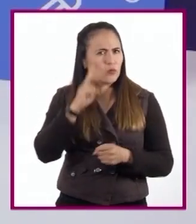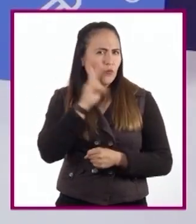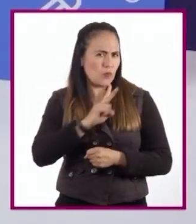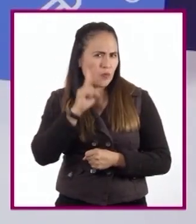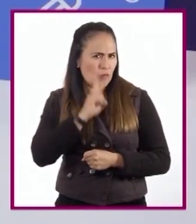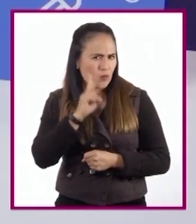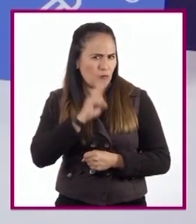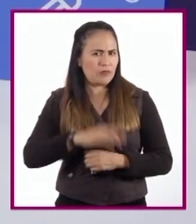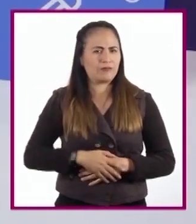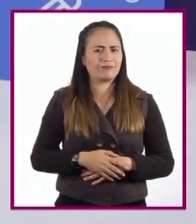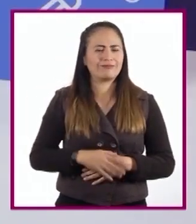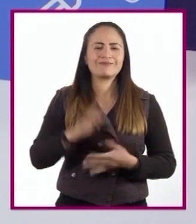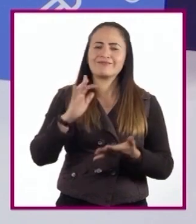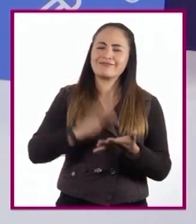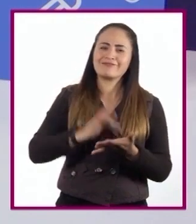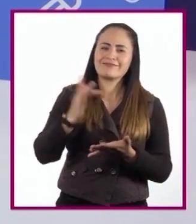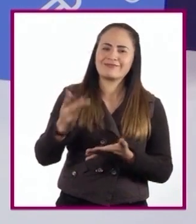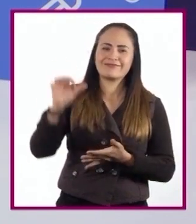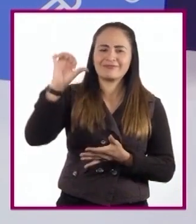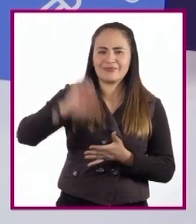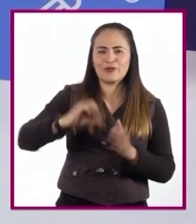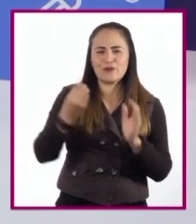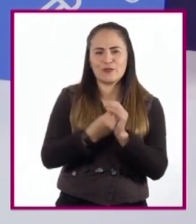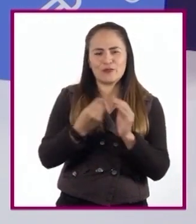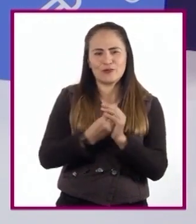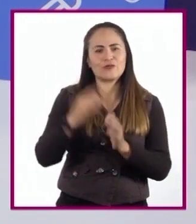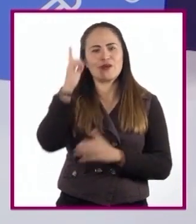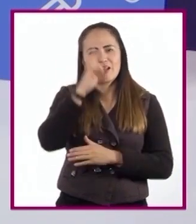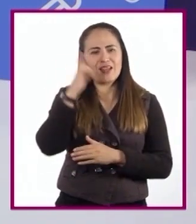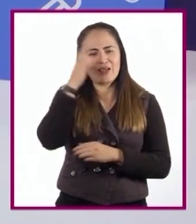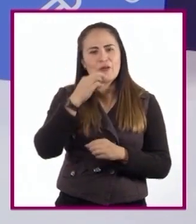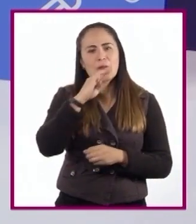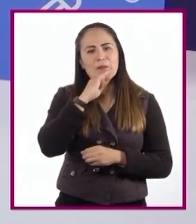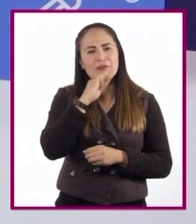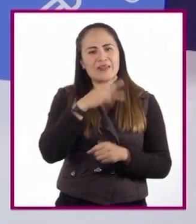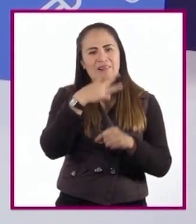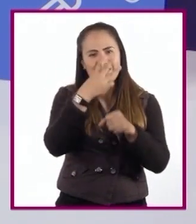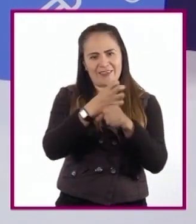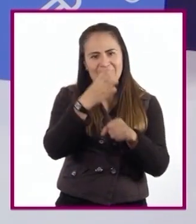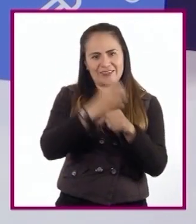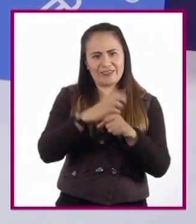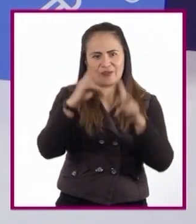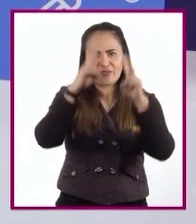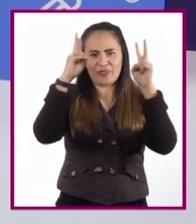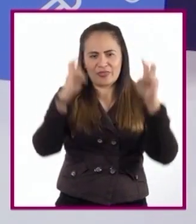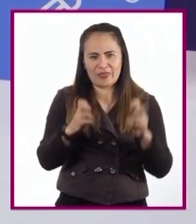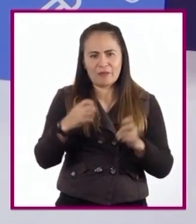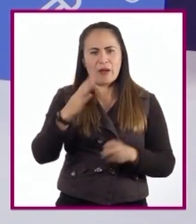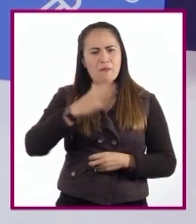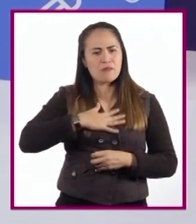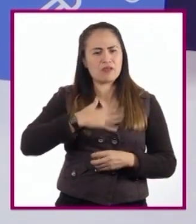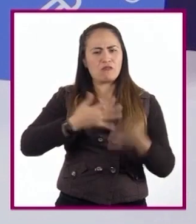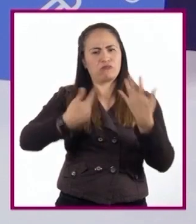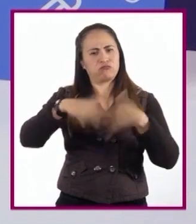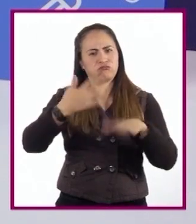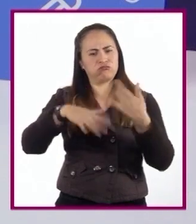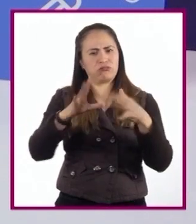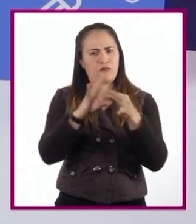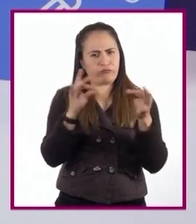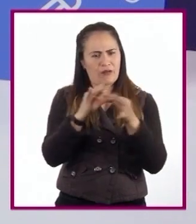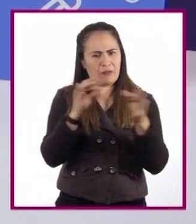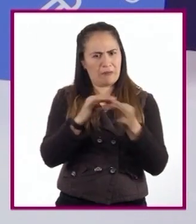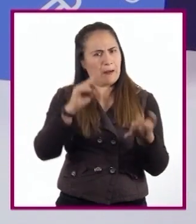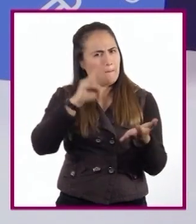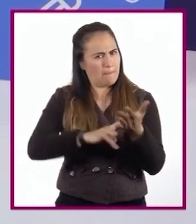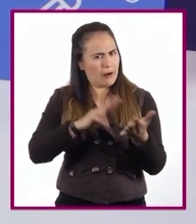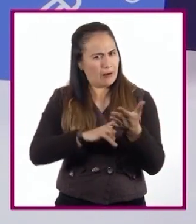compartir con nosotros esta sesión de Lengua Materna Tercer Grado, titulada Validando mis argumentos. Hemos